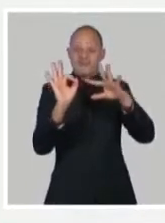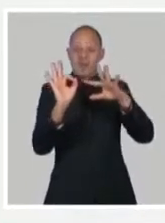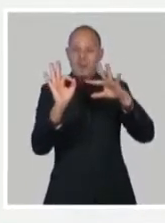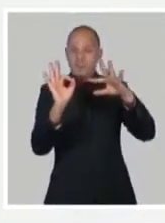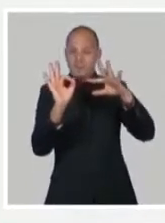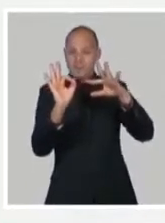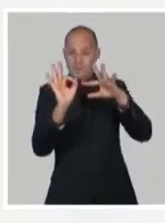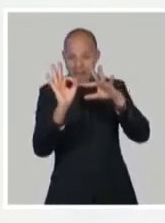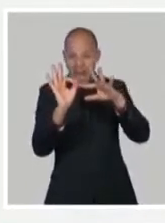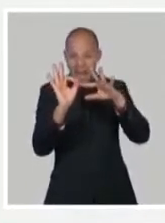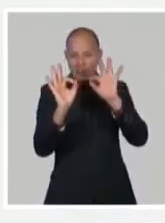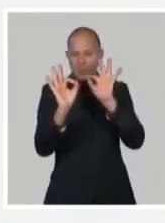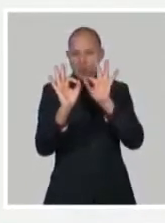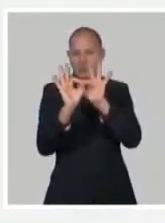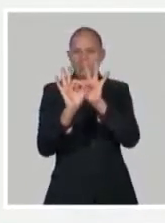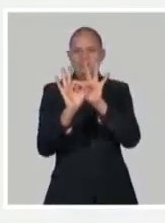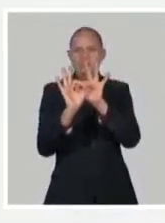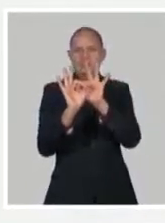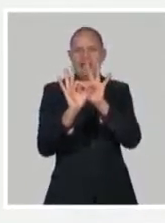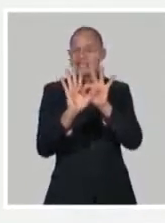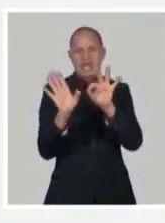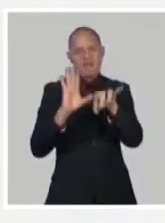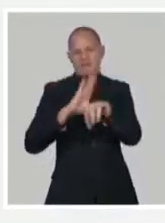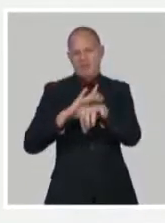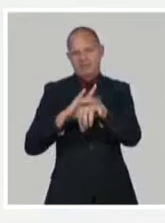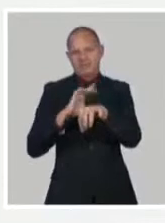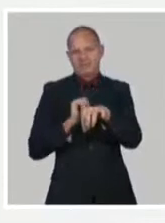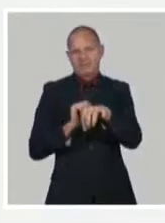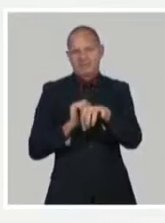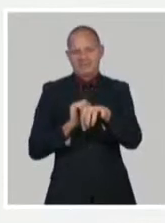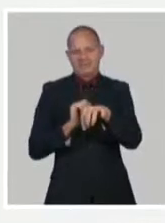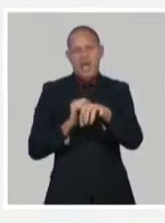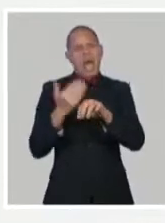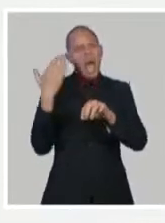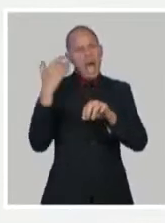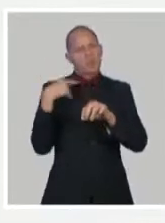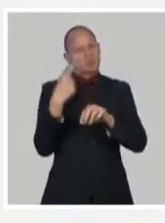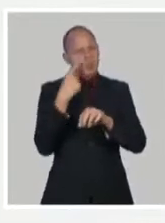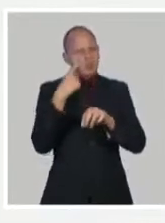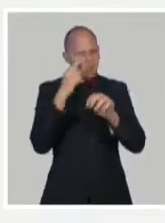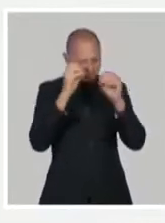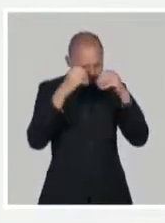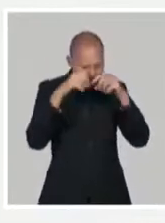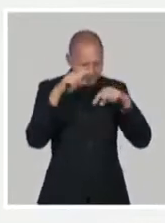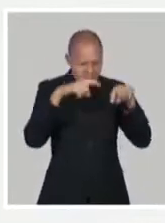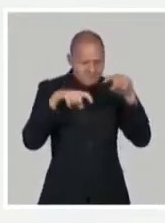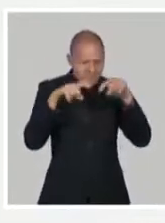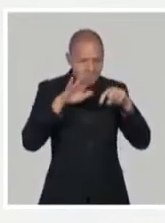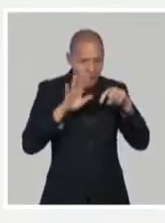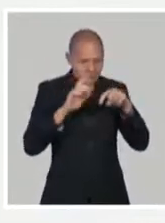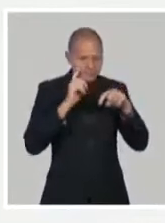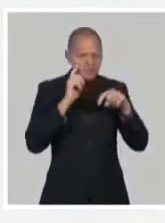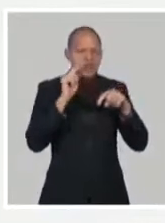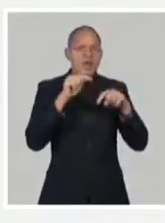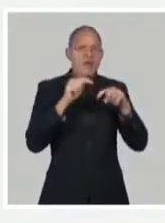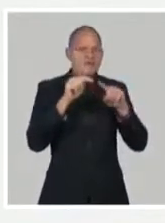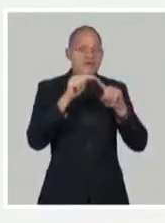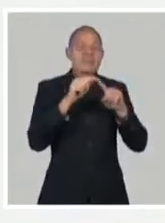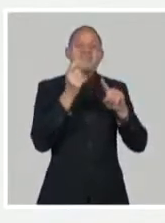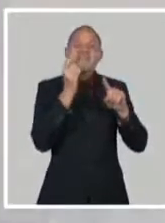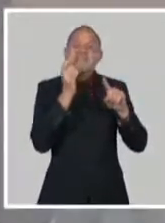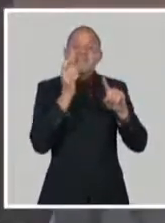logra bloquear con anticuerpos esa región, entonces se inhibe la entrada del virus a la célula. O sea,